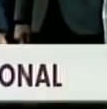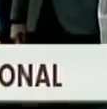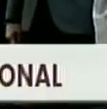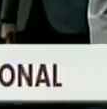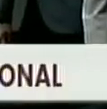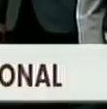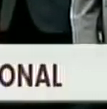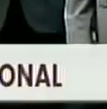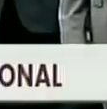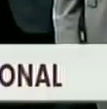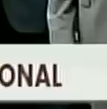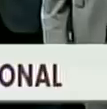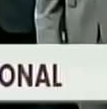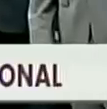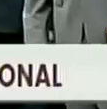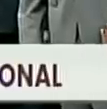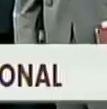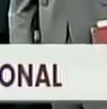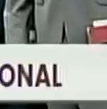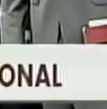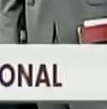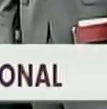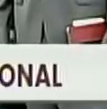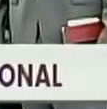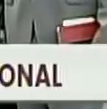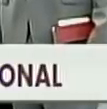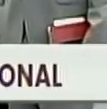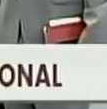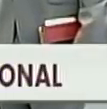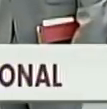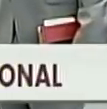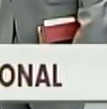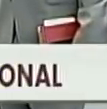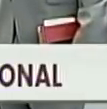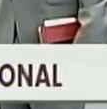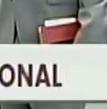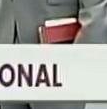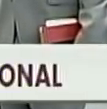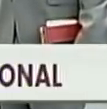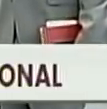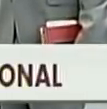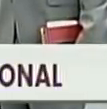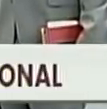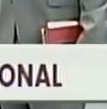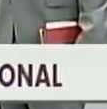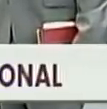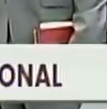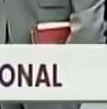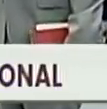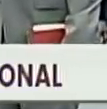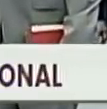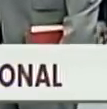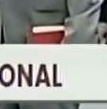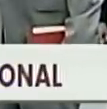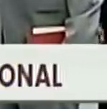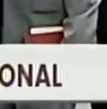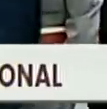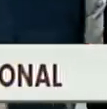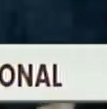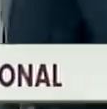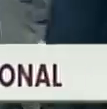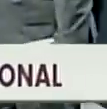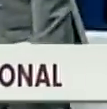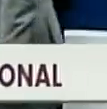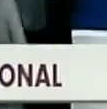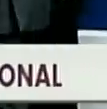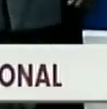igualmente en su ámbito de gestión gubernamental. Ha expresado el Ejecutivo Nacional que defiende